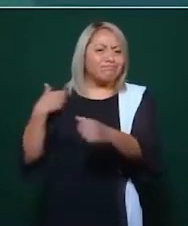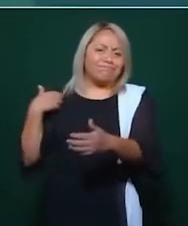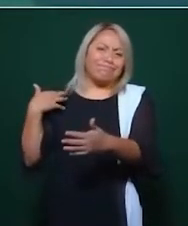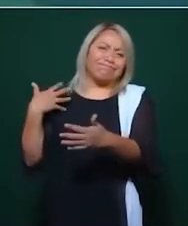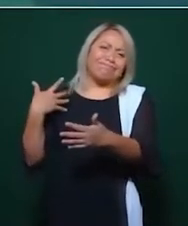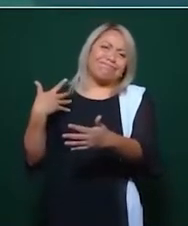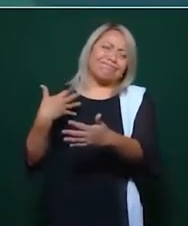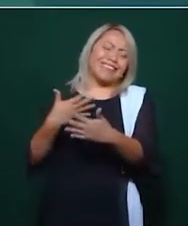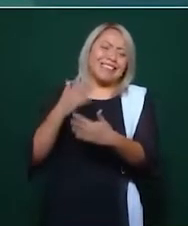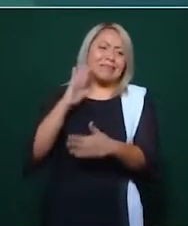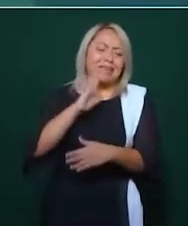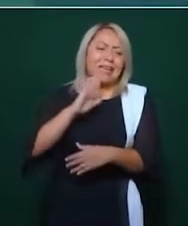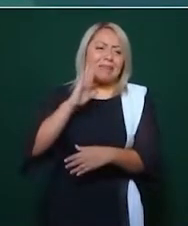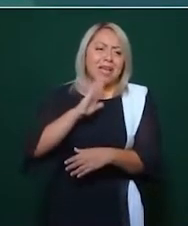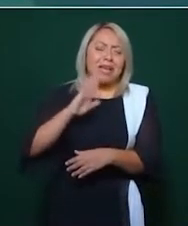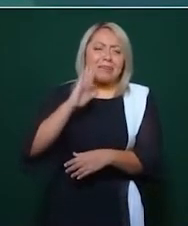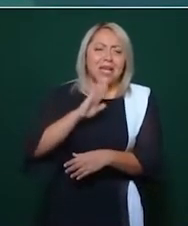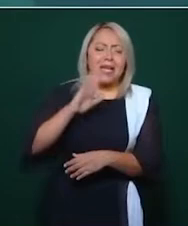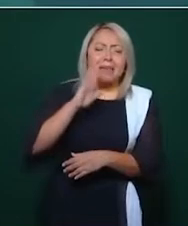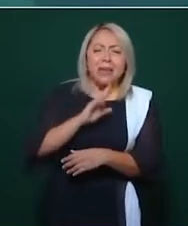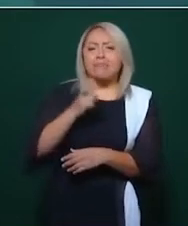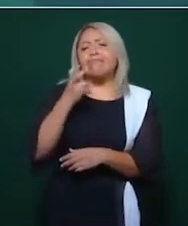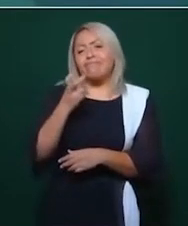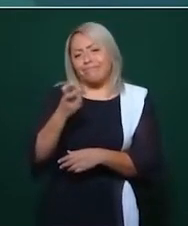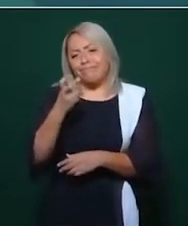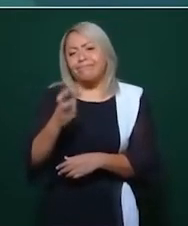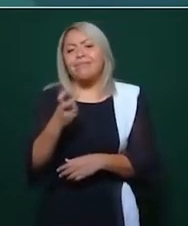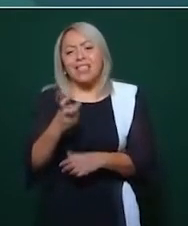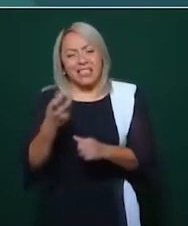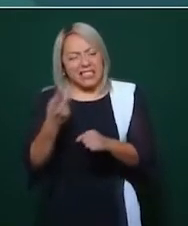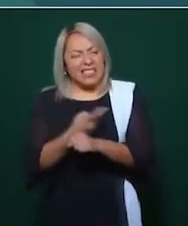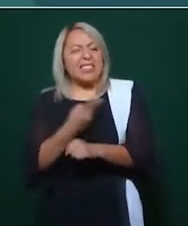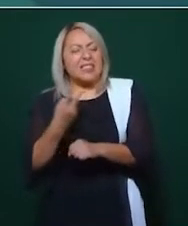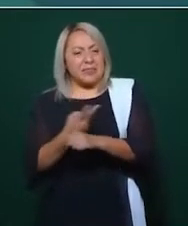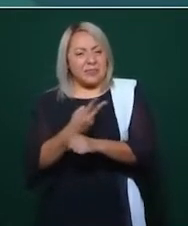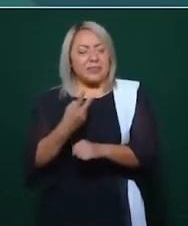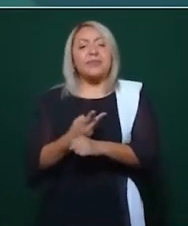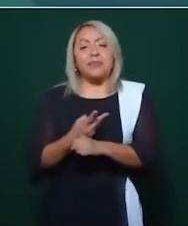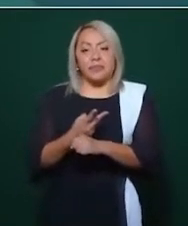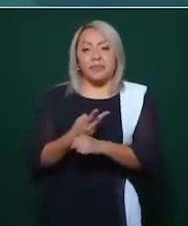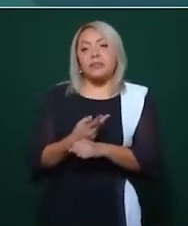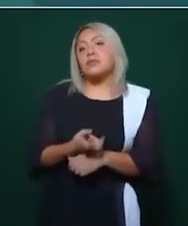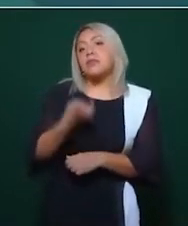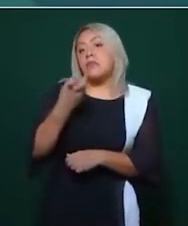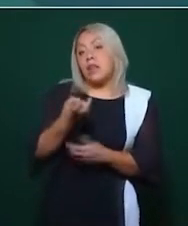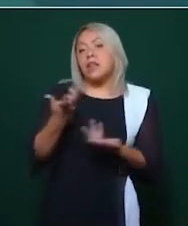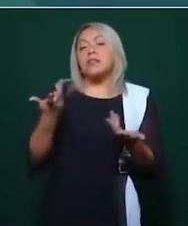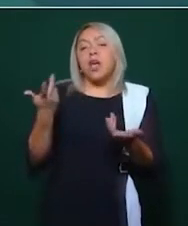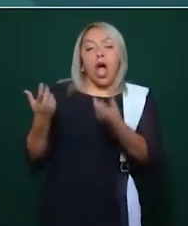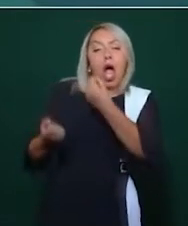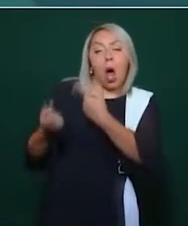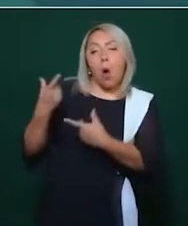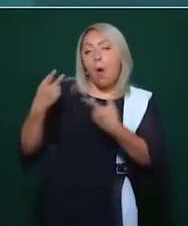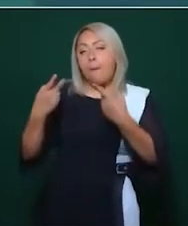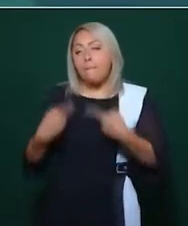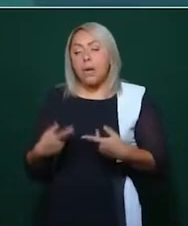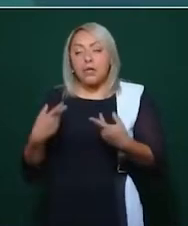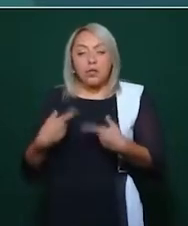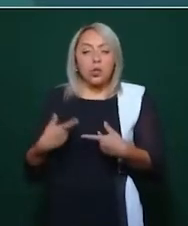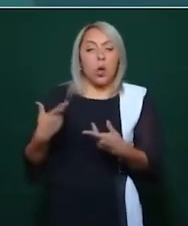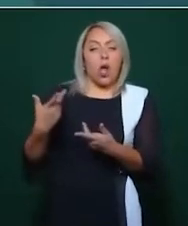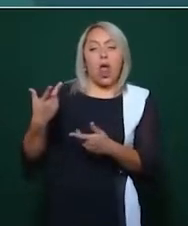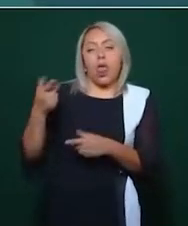se fue creando esta alianza entre